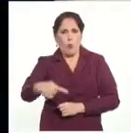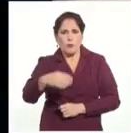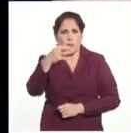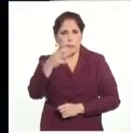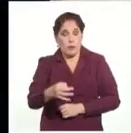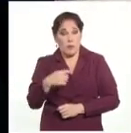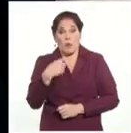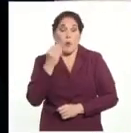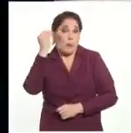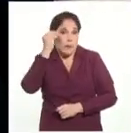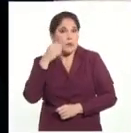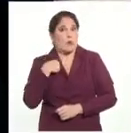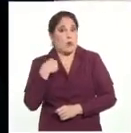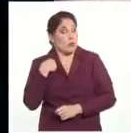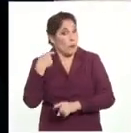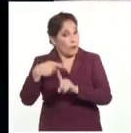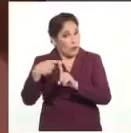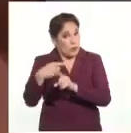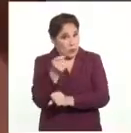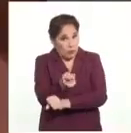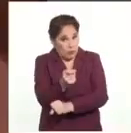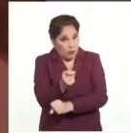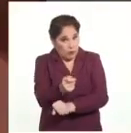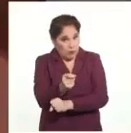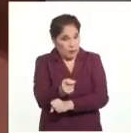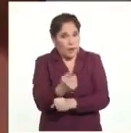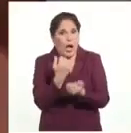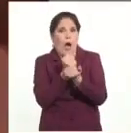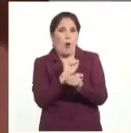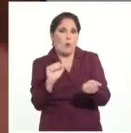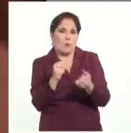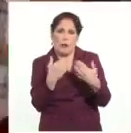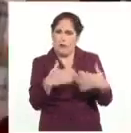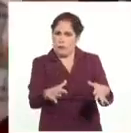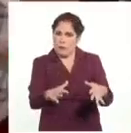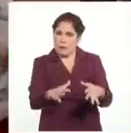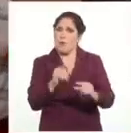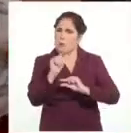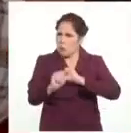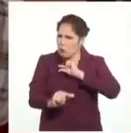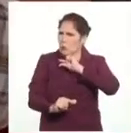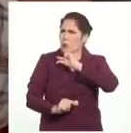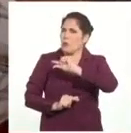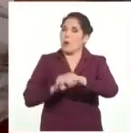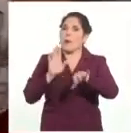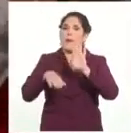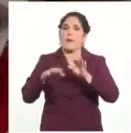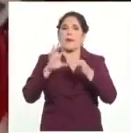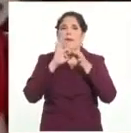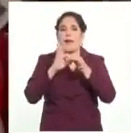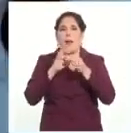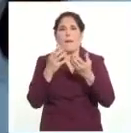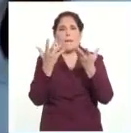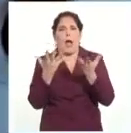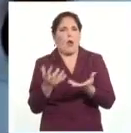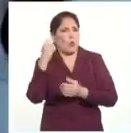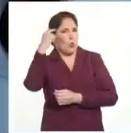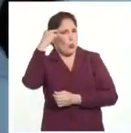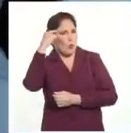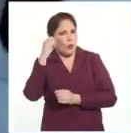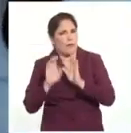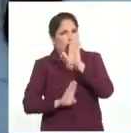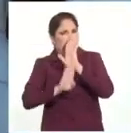positivo educando a nuestros hijos. La autonomía progresiva ocurre de forma gradual en función del grado de madurez y desarrollo del niño.